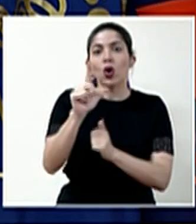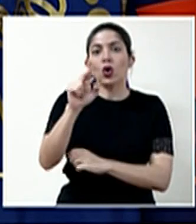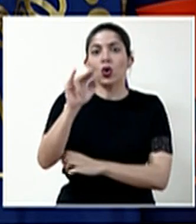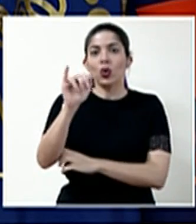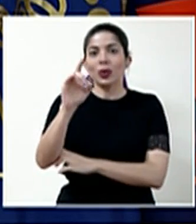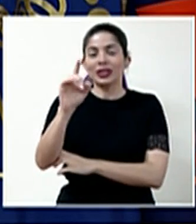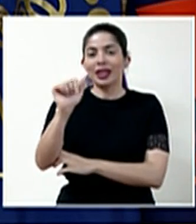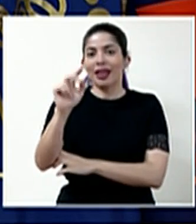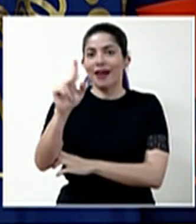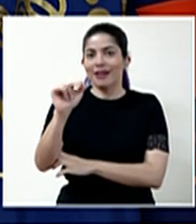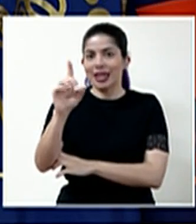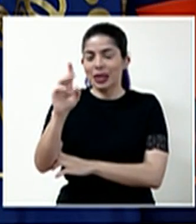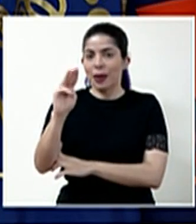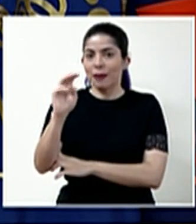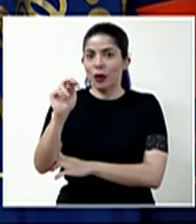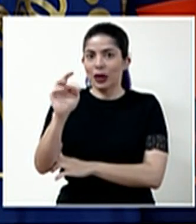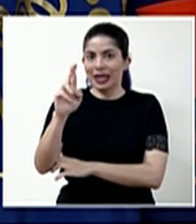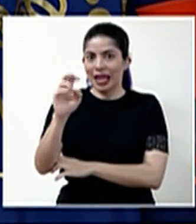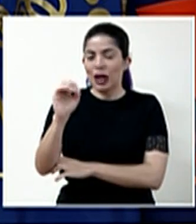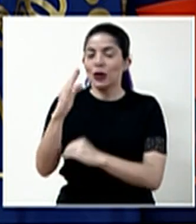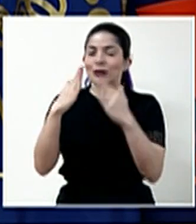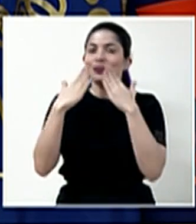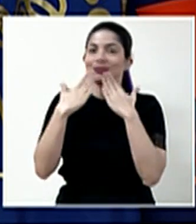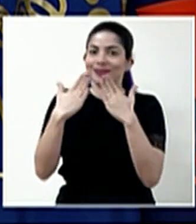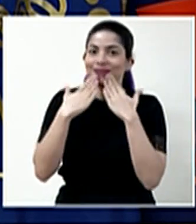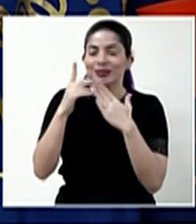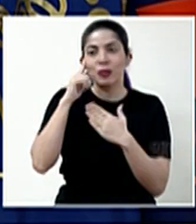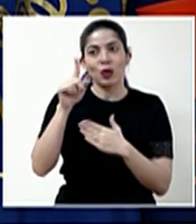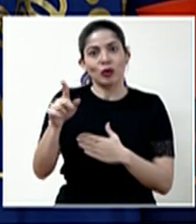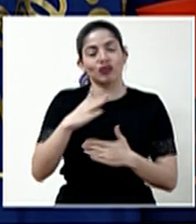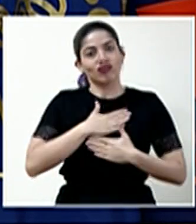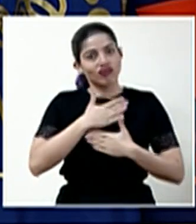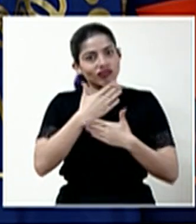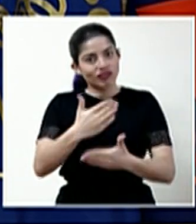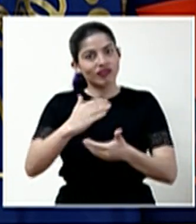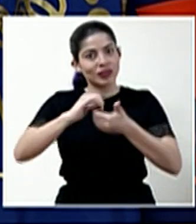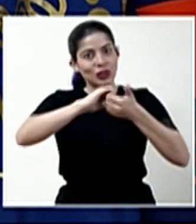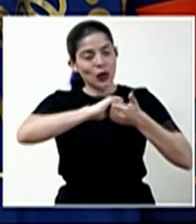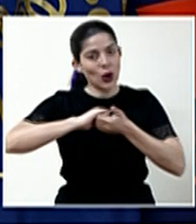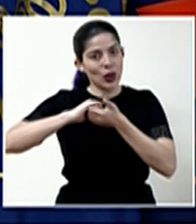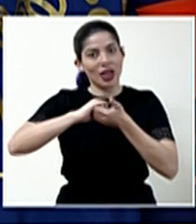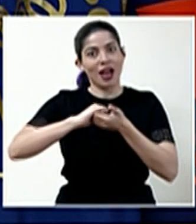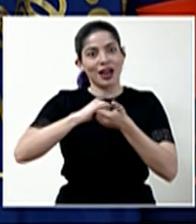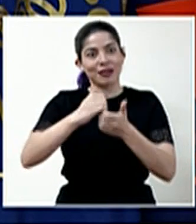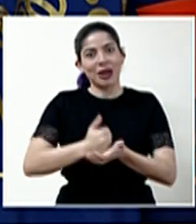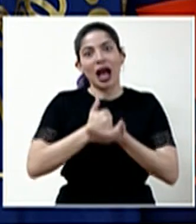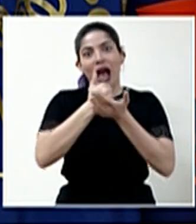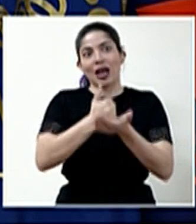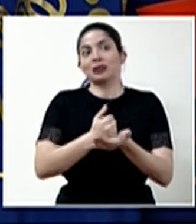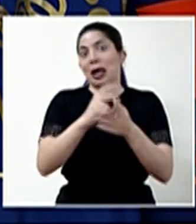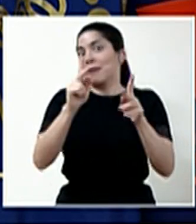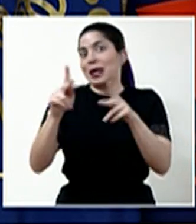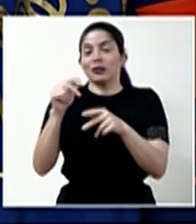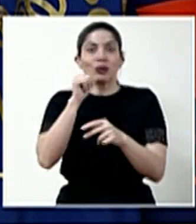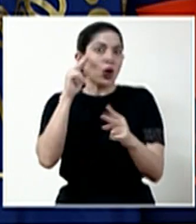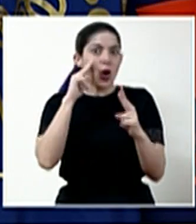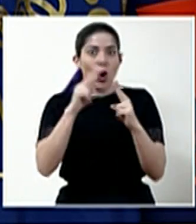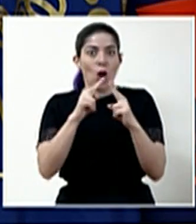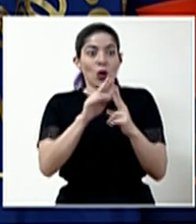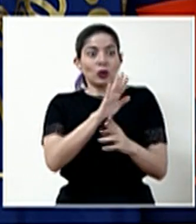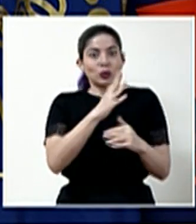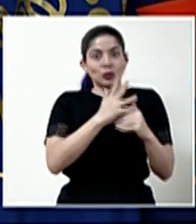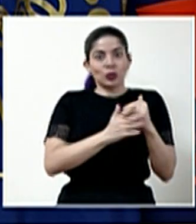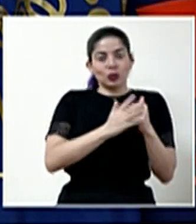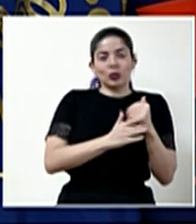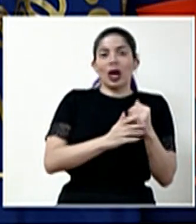Montero Morales, a quien le agradecemos su gesto solidario, ayudarle a desconocidos con su